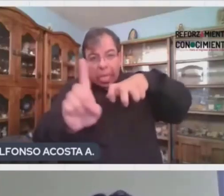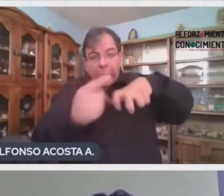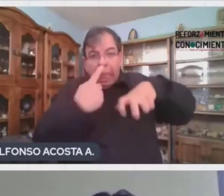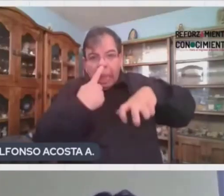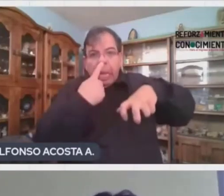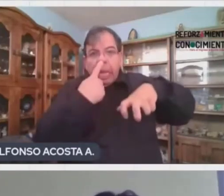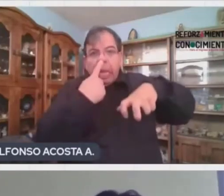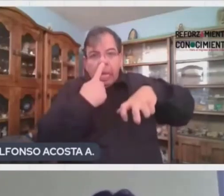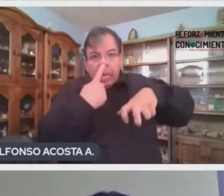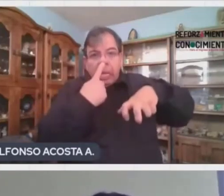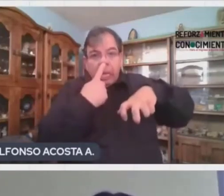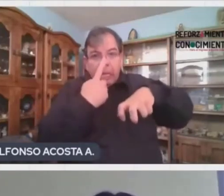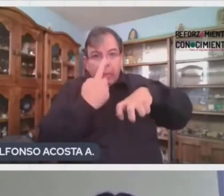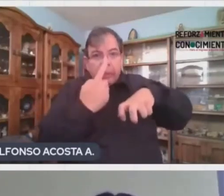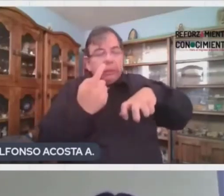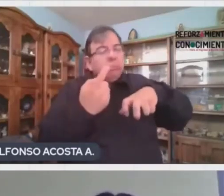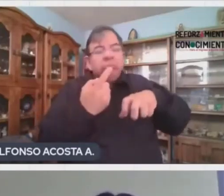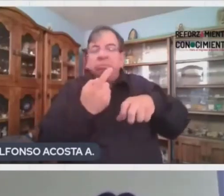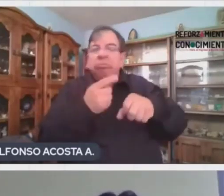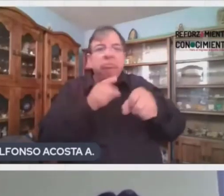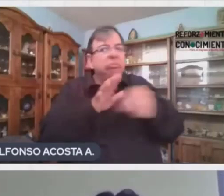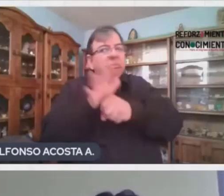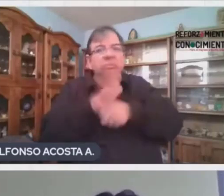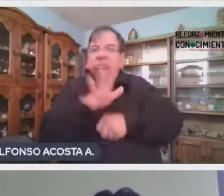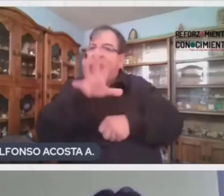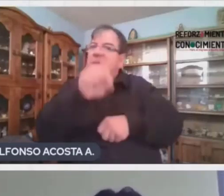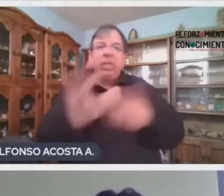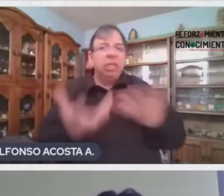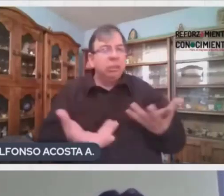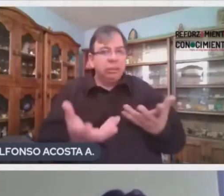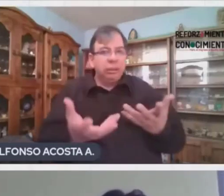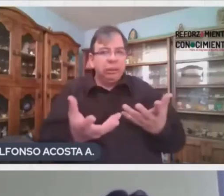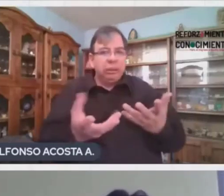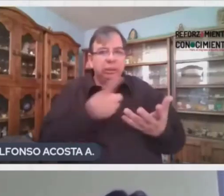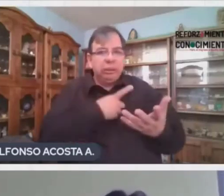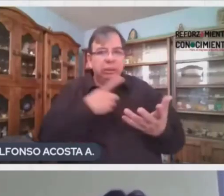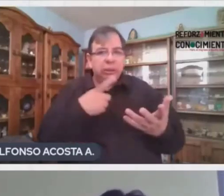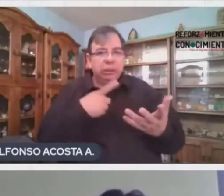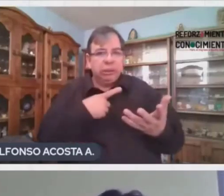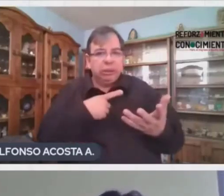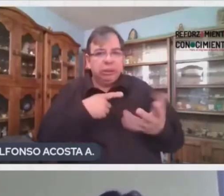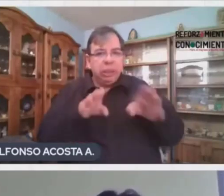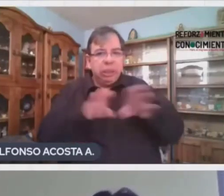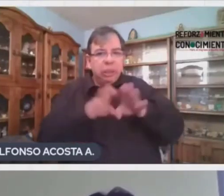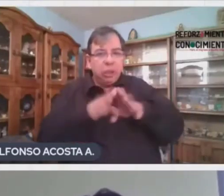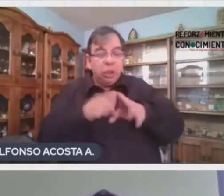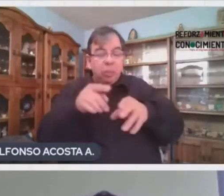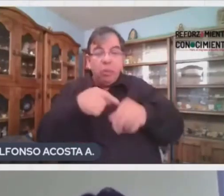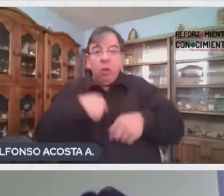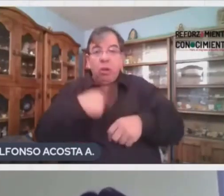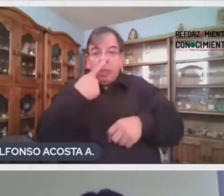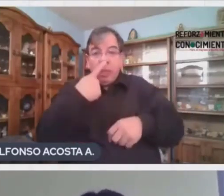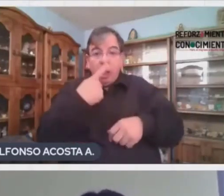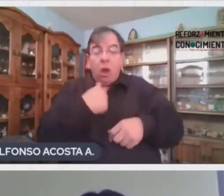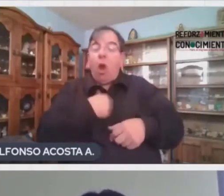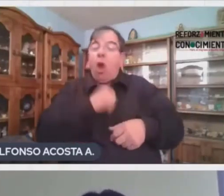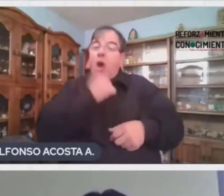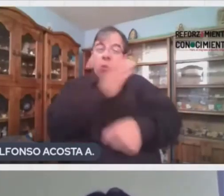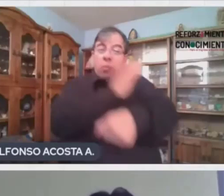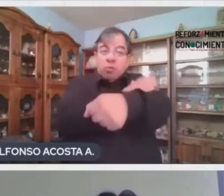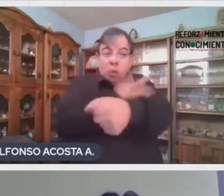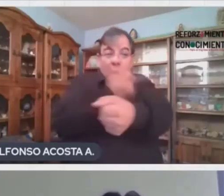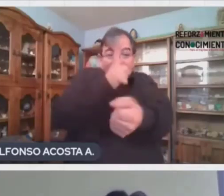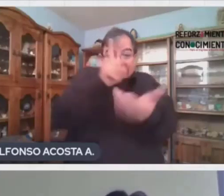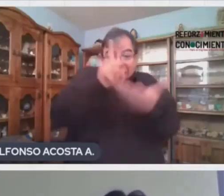presente en tus células no va a ser suficiente. Por lo tanto, tiene que llevarse a cabo la respiración anaerobia en tus músculos.